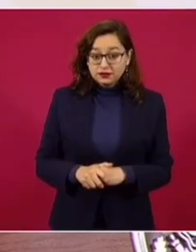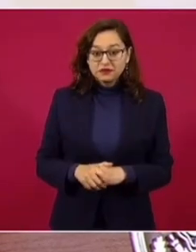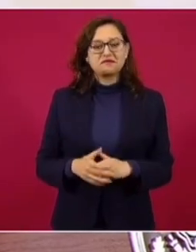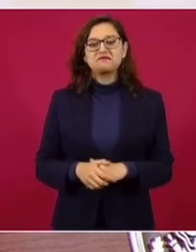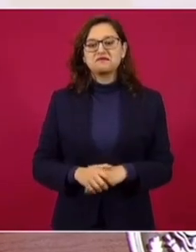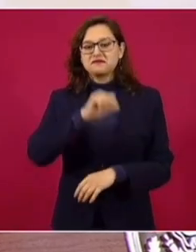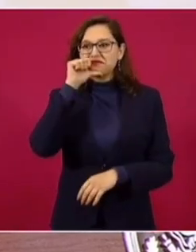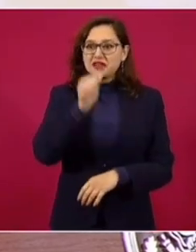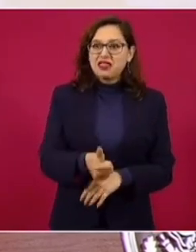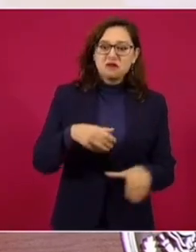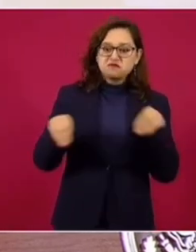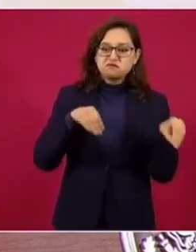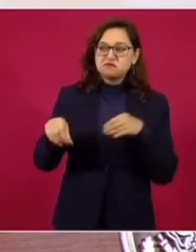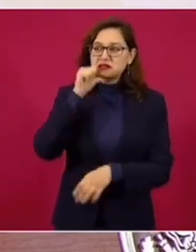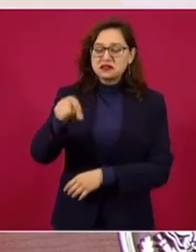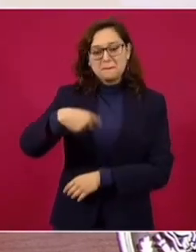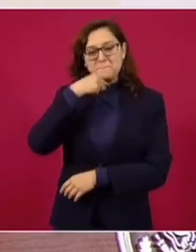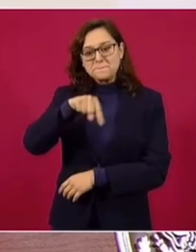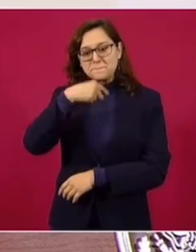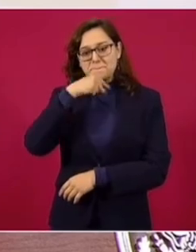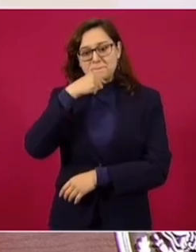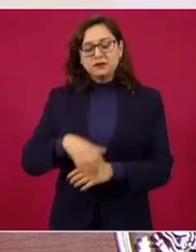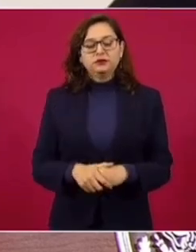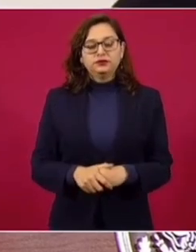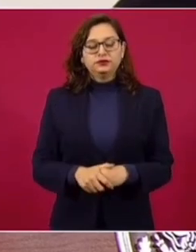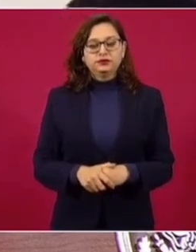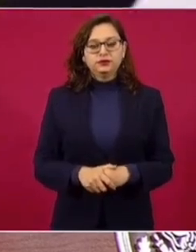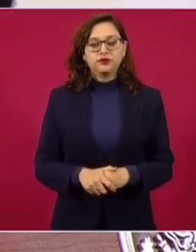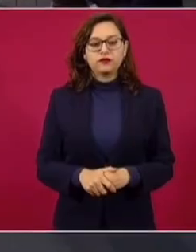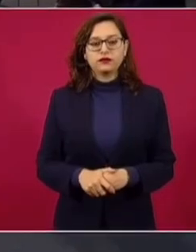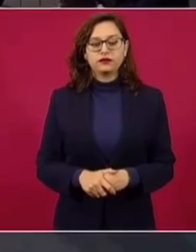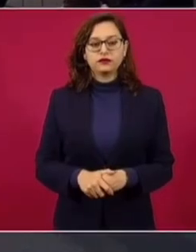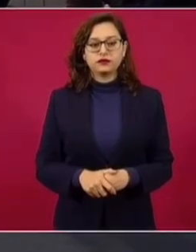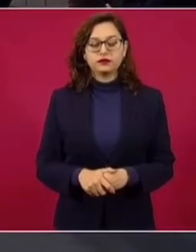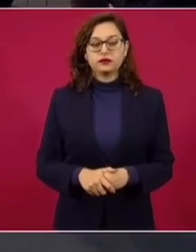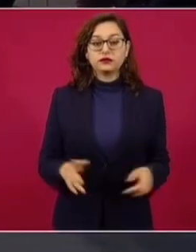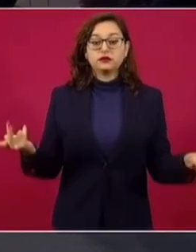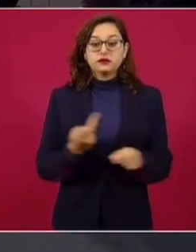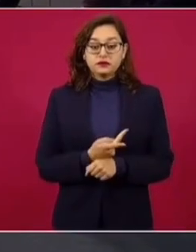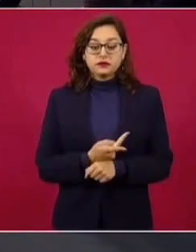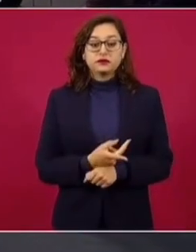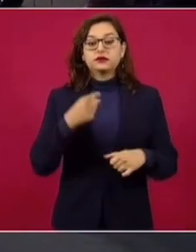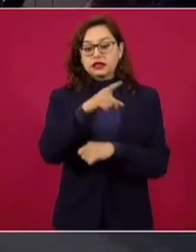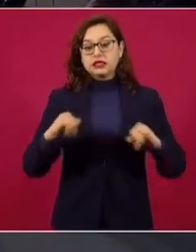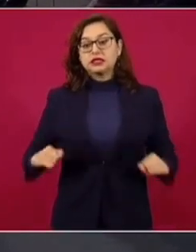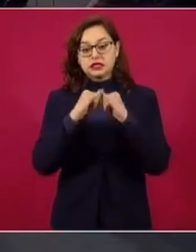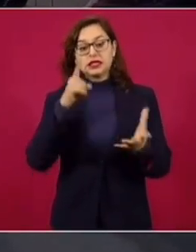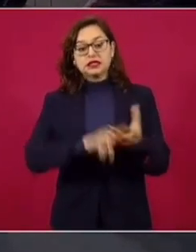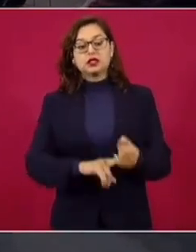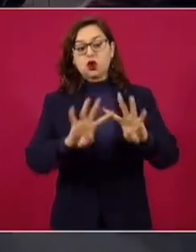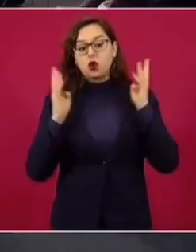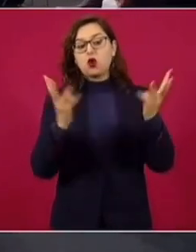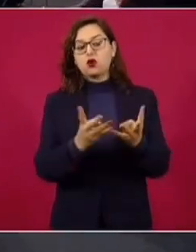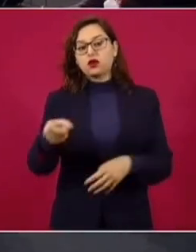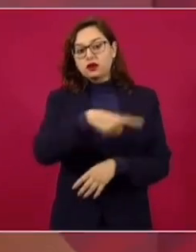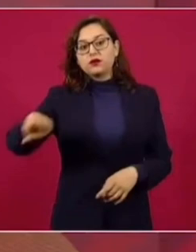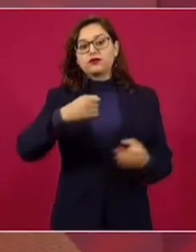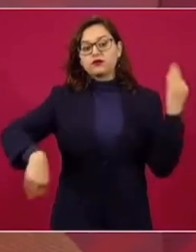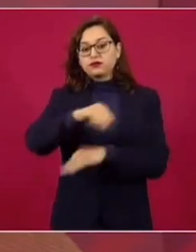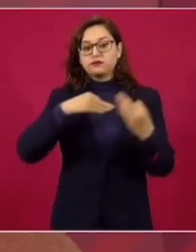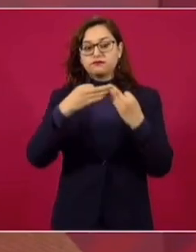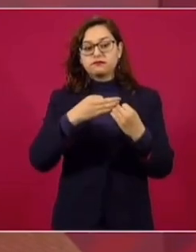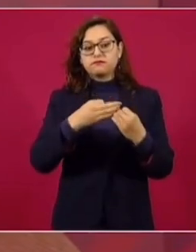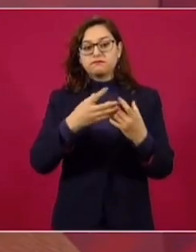No hemos avanzado en eso. Porque los integrantes de estos consejos están subordinados